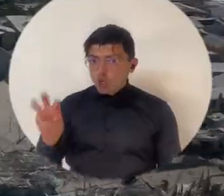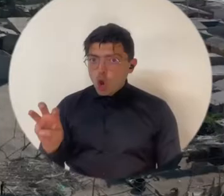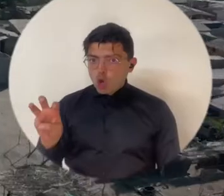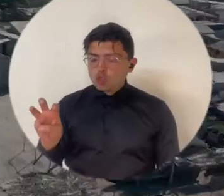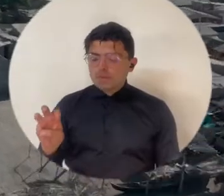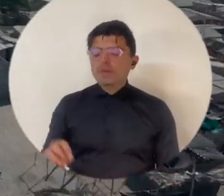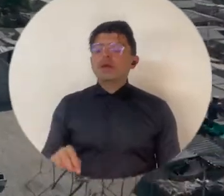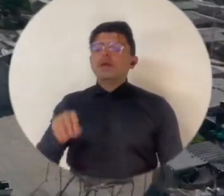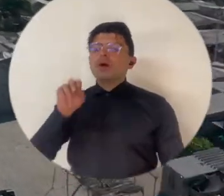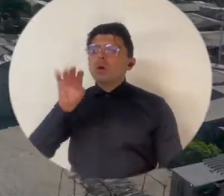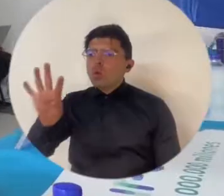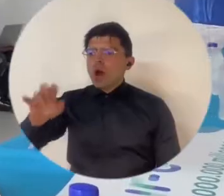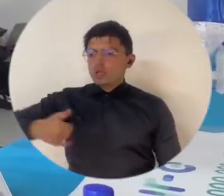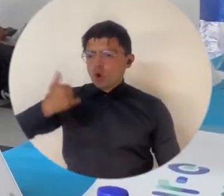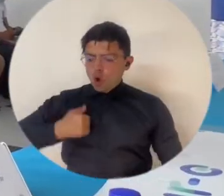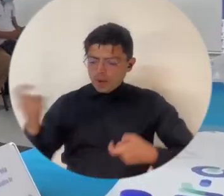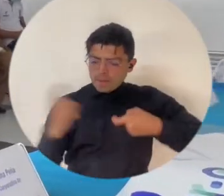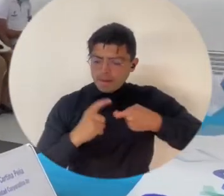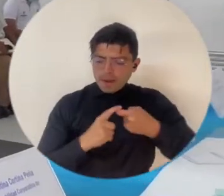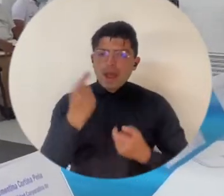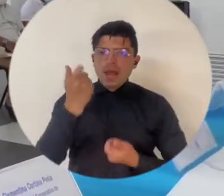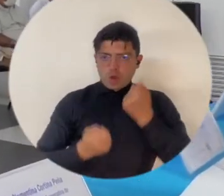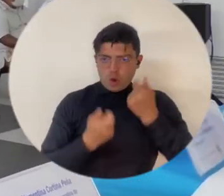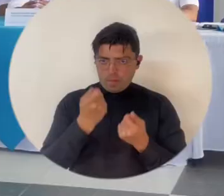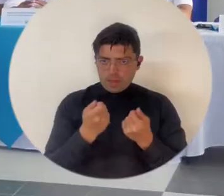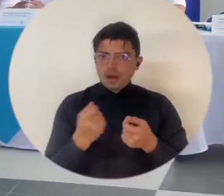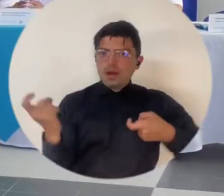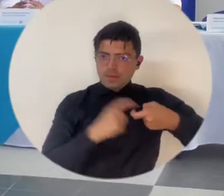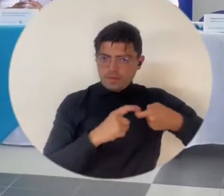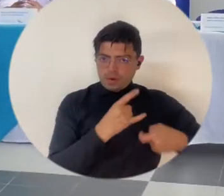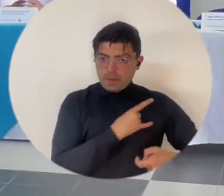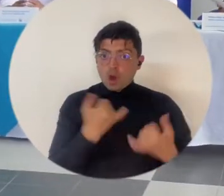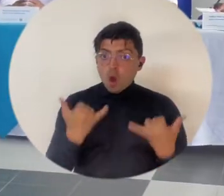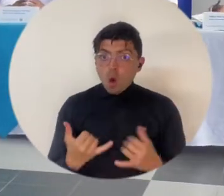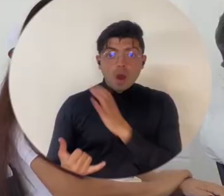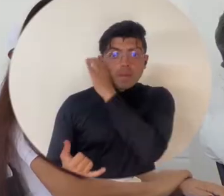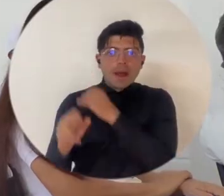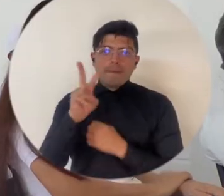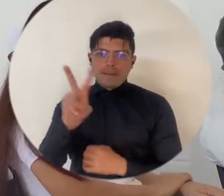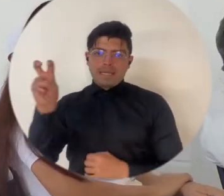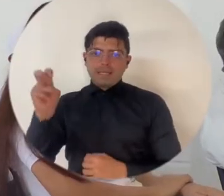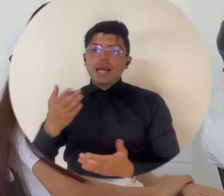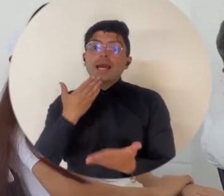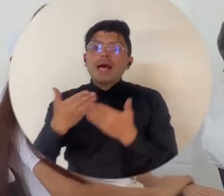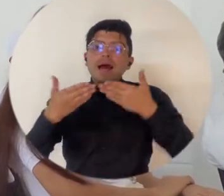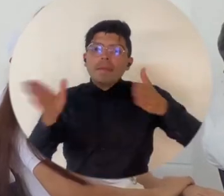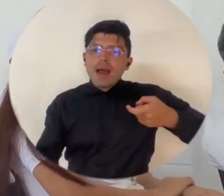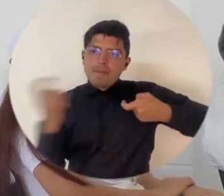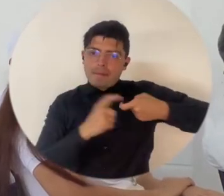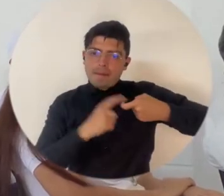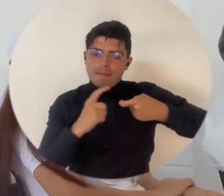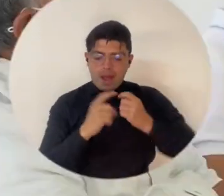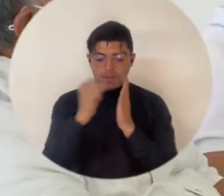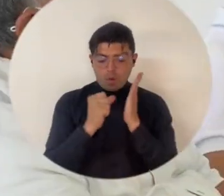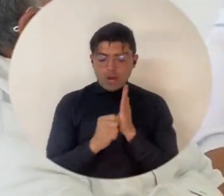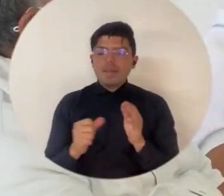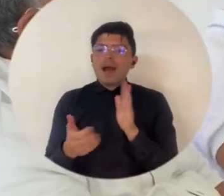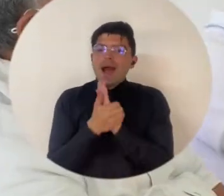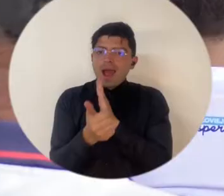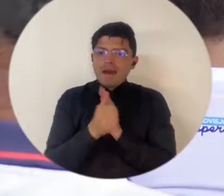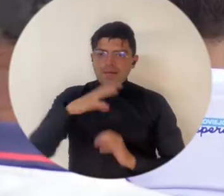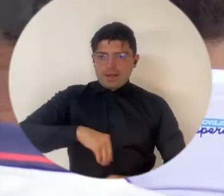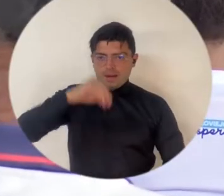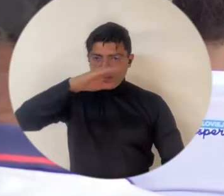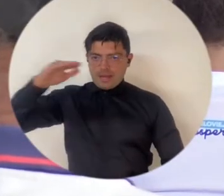jóvenes de Pueblo Viejo llegaron a la universidad. Hoy hay 27. Gracias a la operación de CUPOS del programa Talento Matanera. Y yo espero que una vez